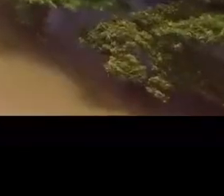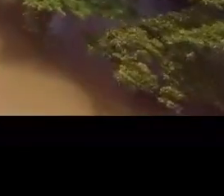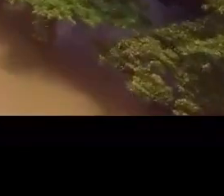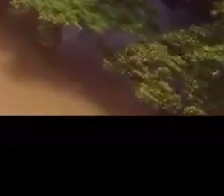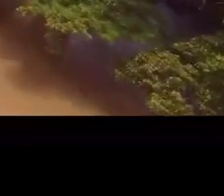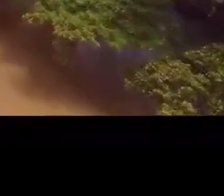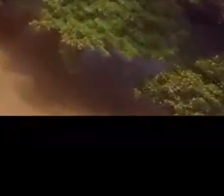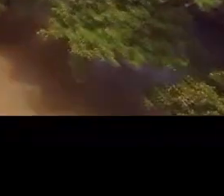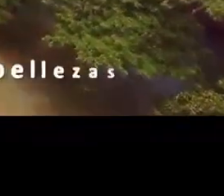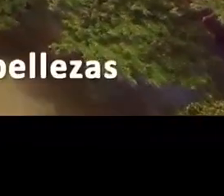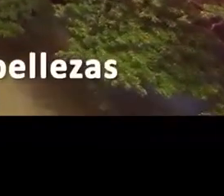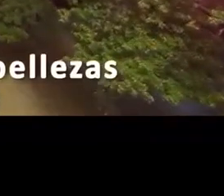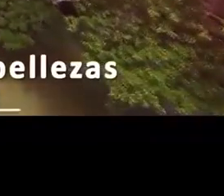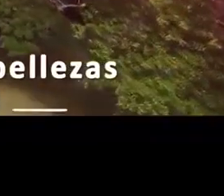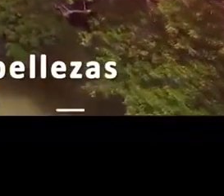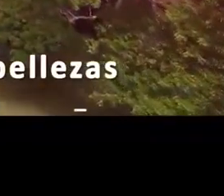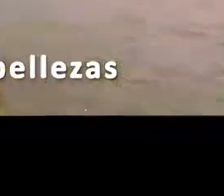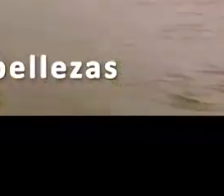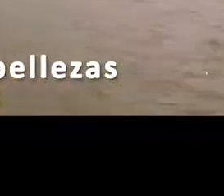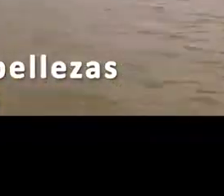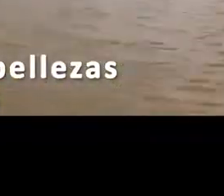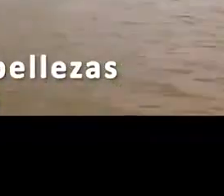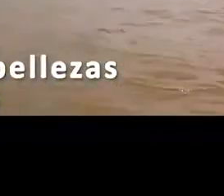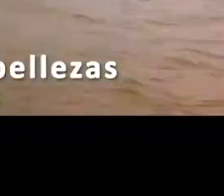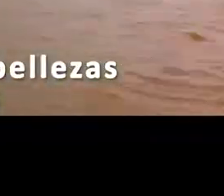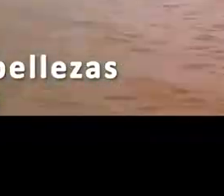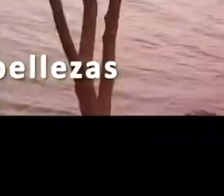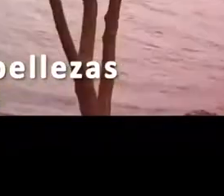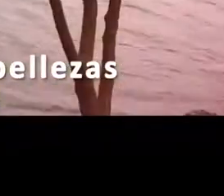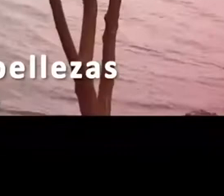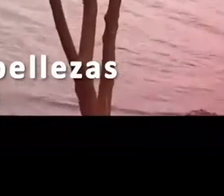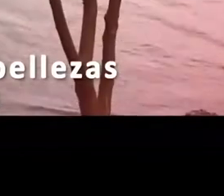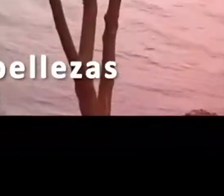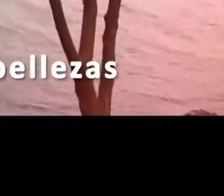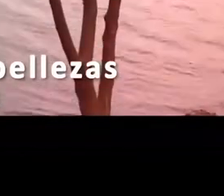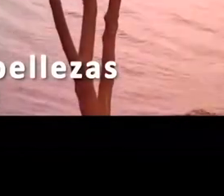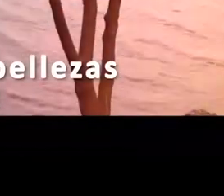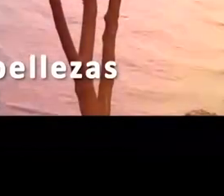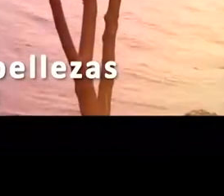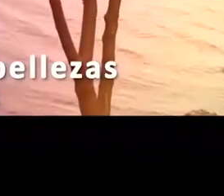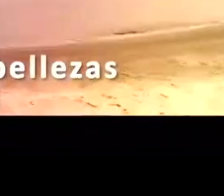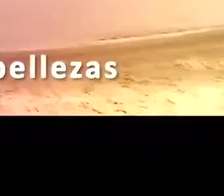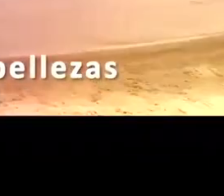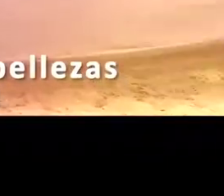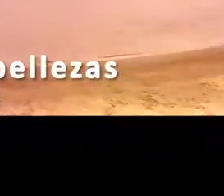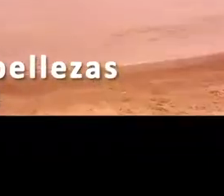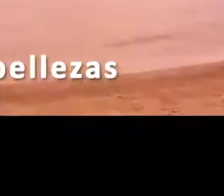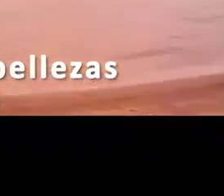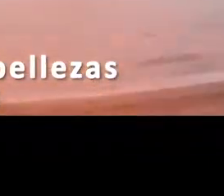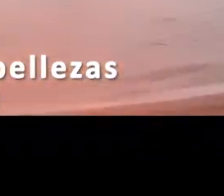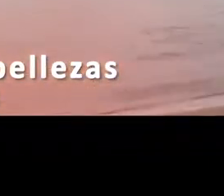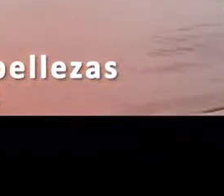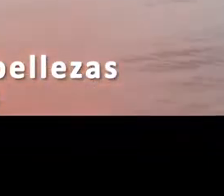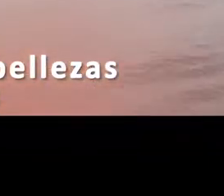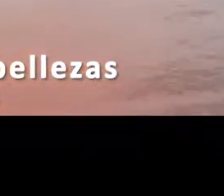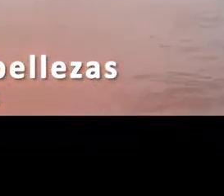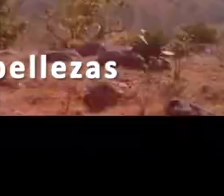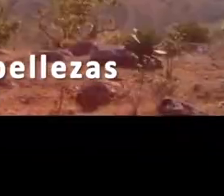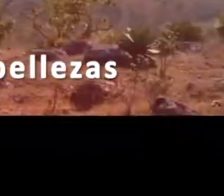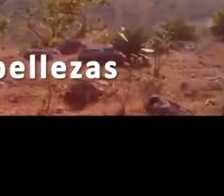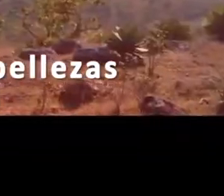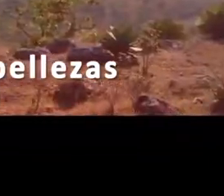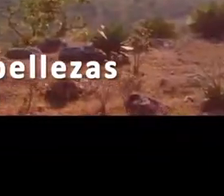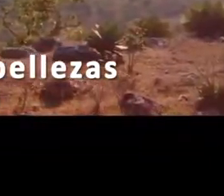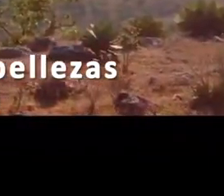naturaleza se trata, las 27 islas del Nancital están impregnadas de belleza y secretos que vale la pena